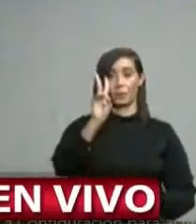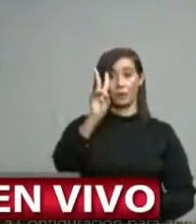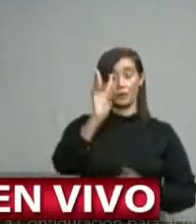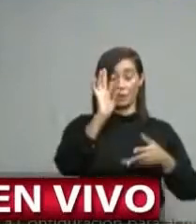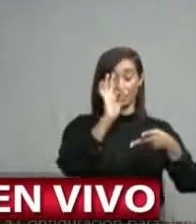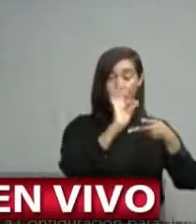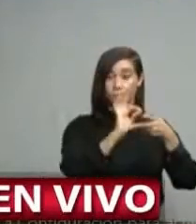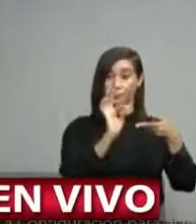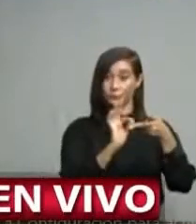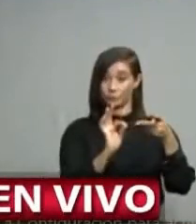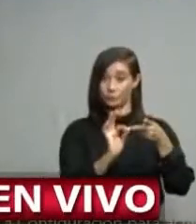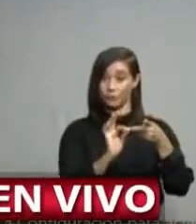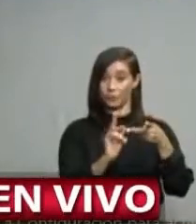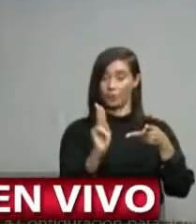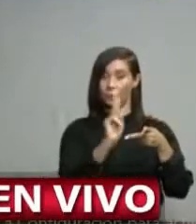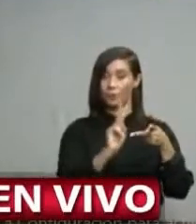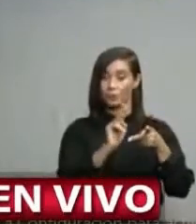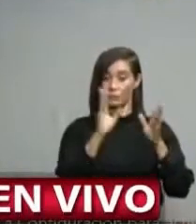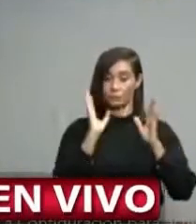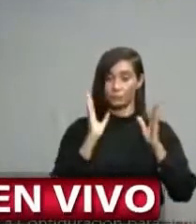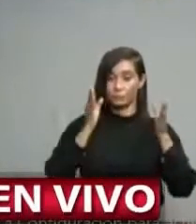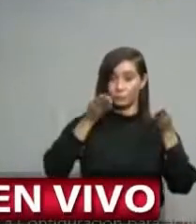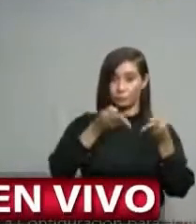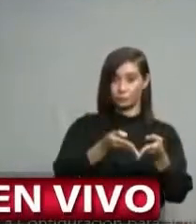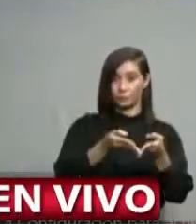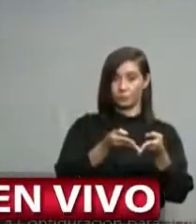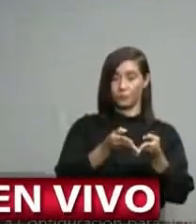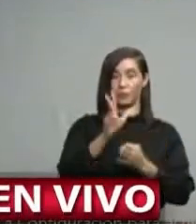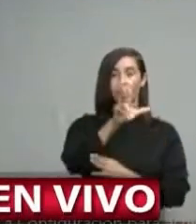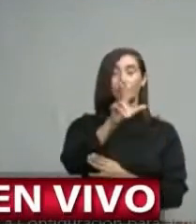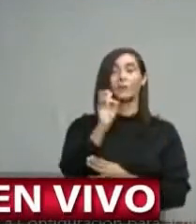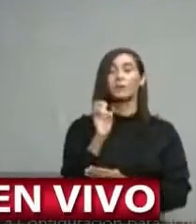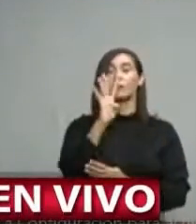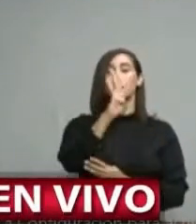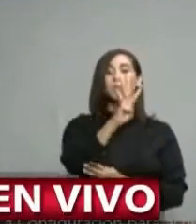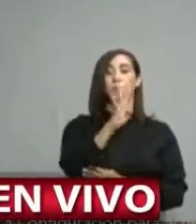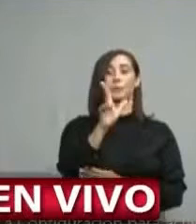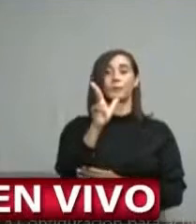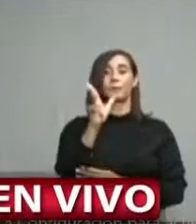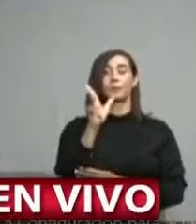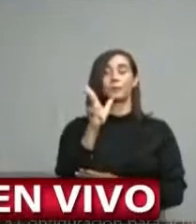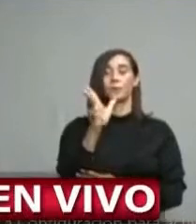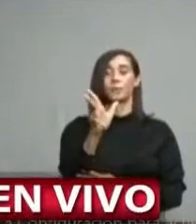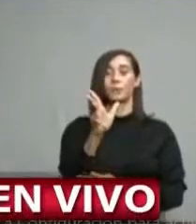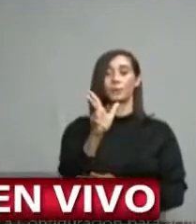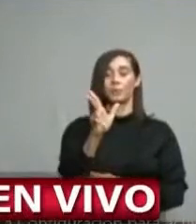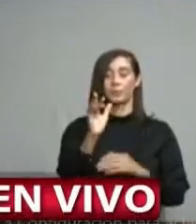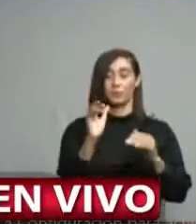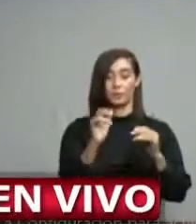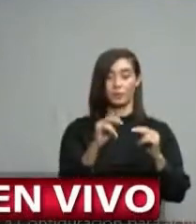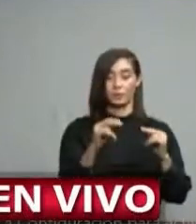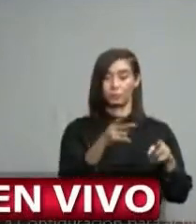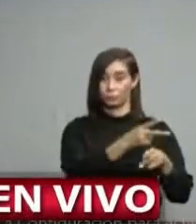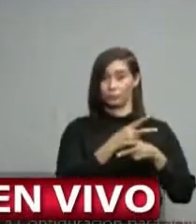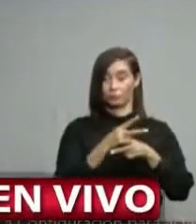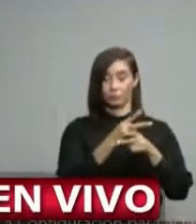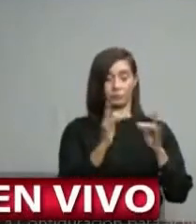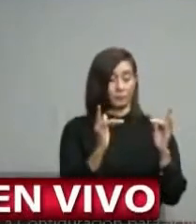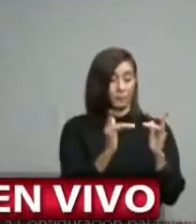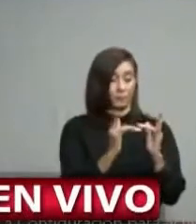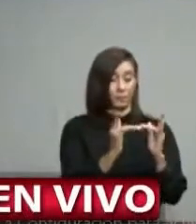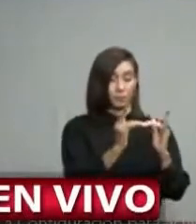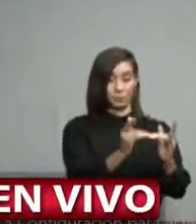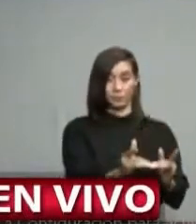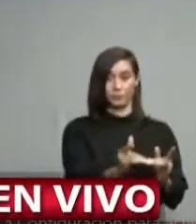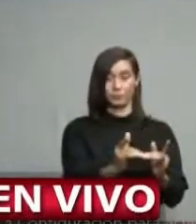indicadores usados en este sentido son 343 unidades de cuidados intensivos,